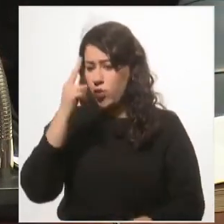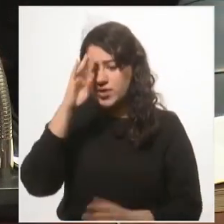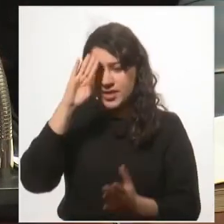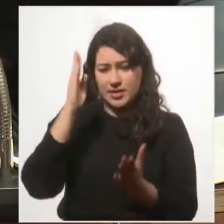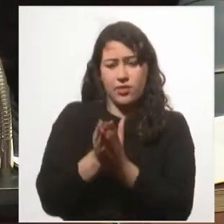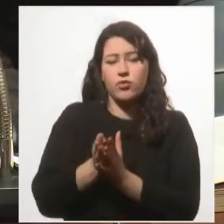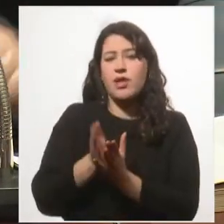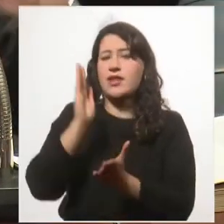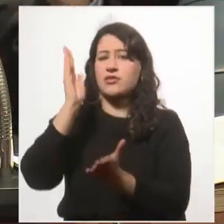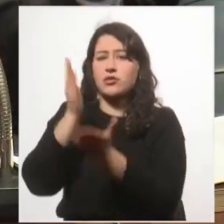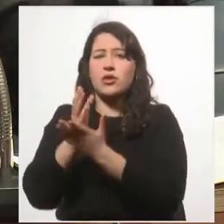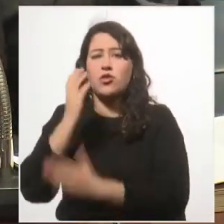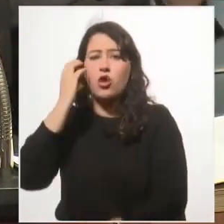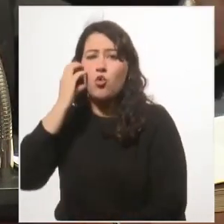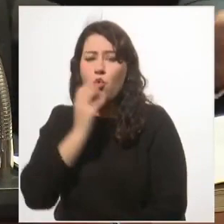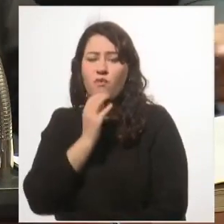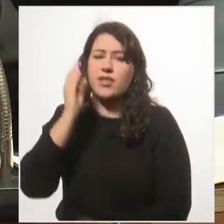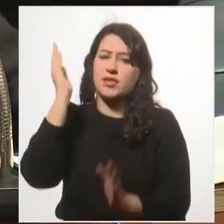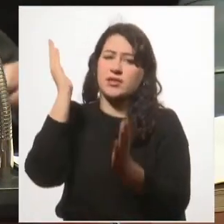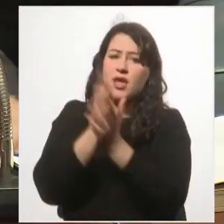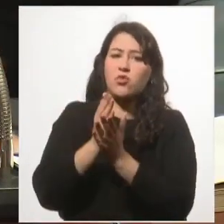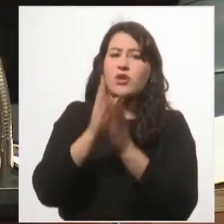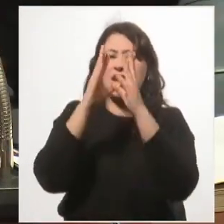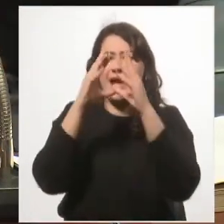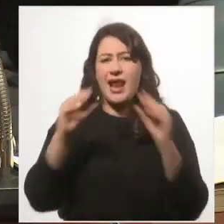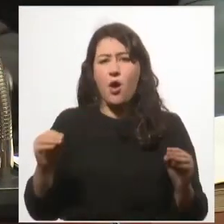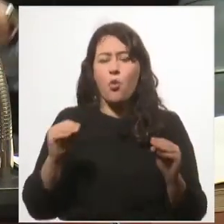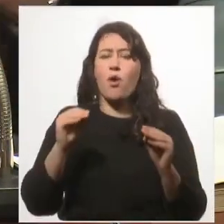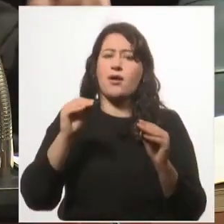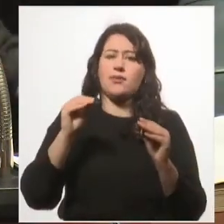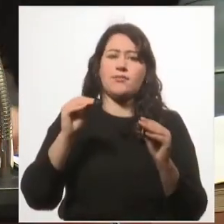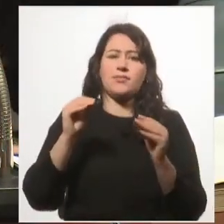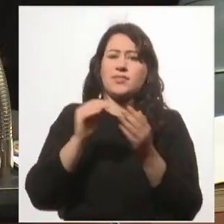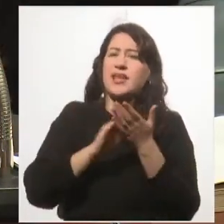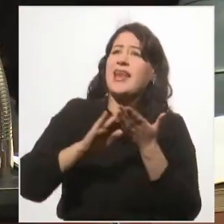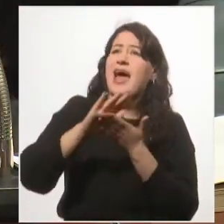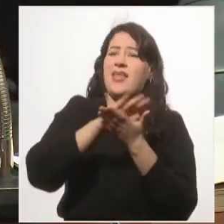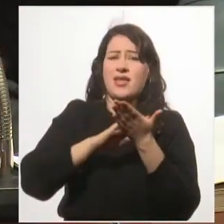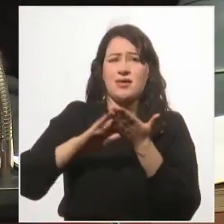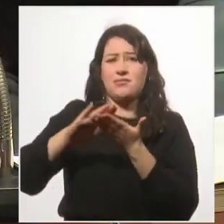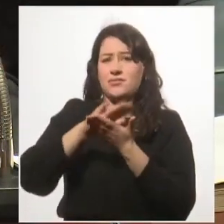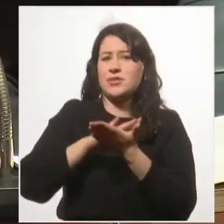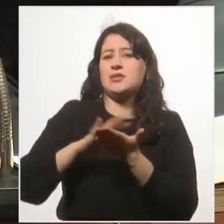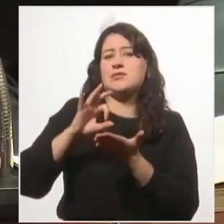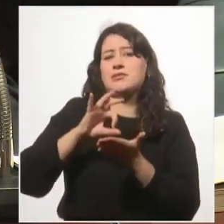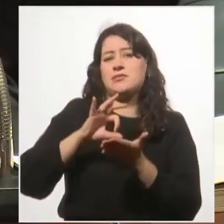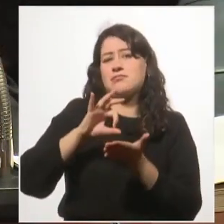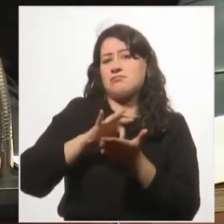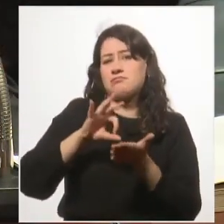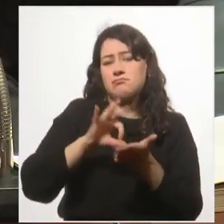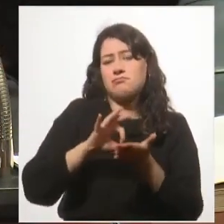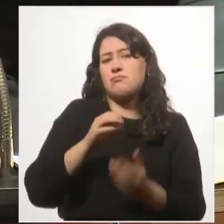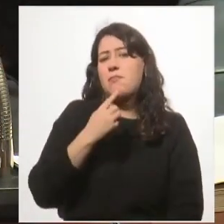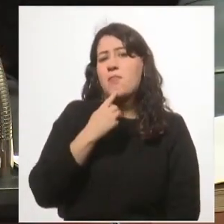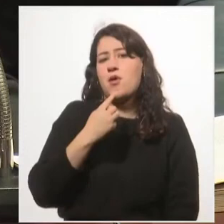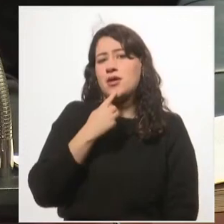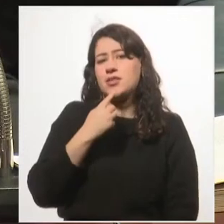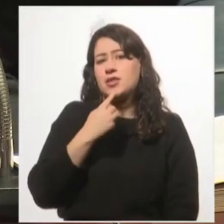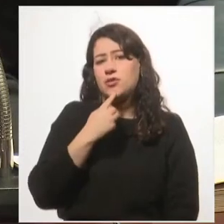dictadura de Cuba, de la dictadura de Nicaragua y de ningún otro régimen que pueda ser